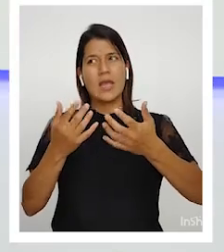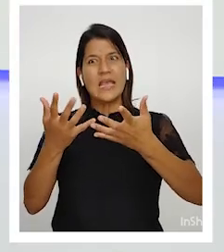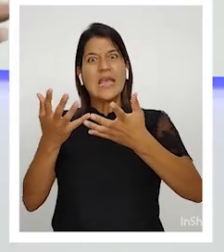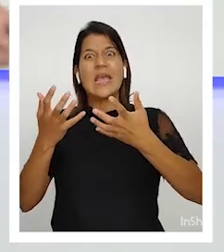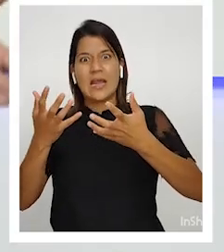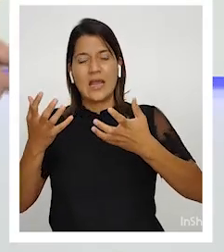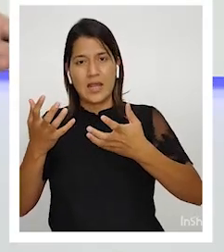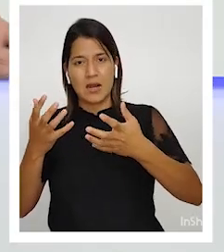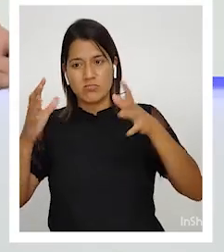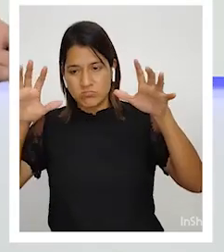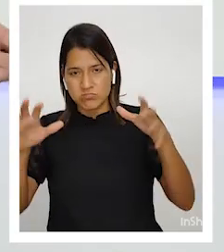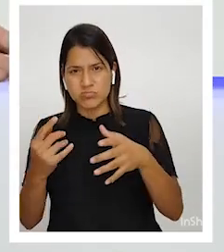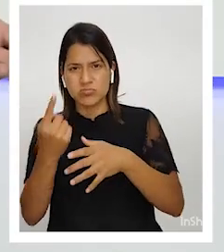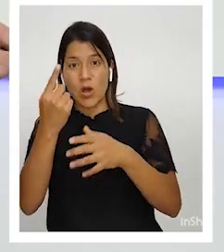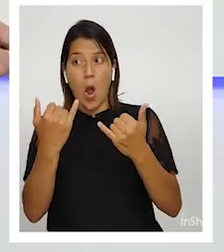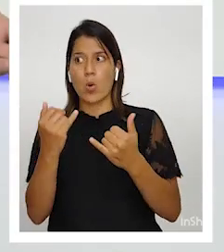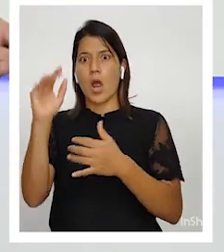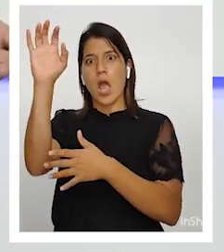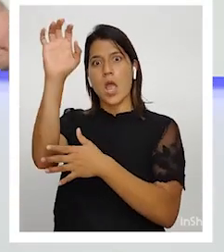conglomerado